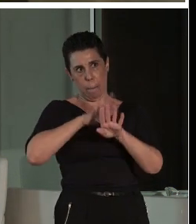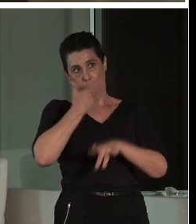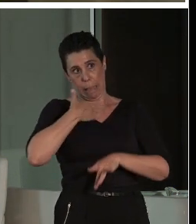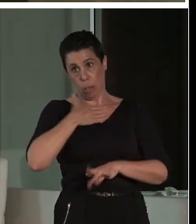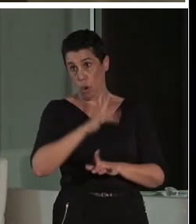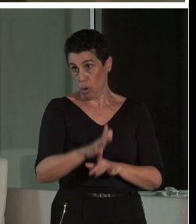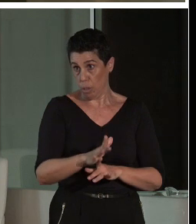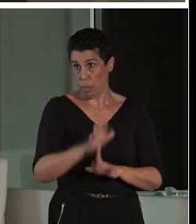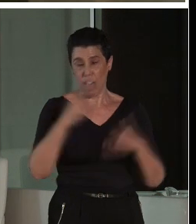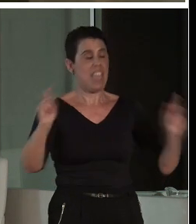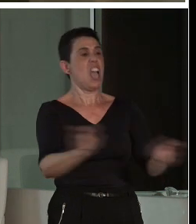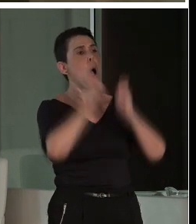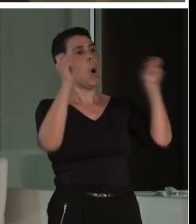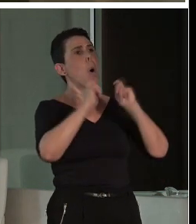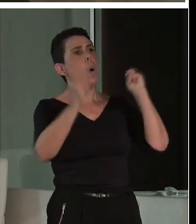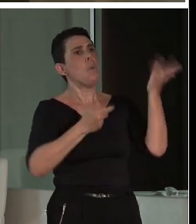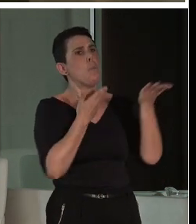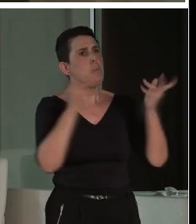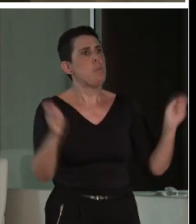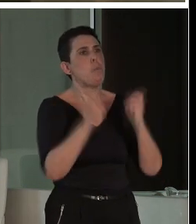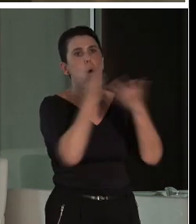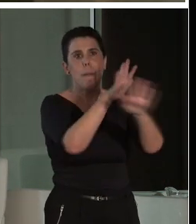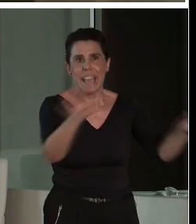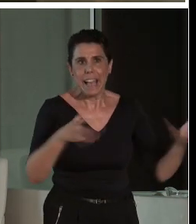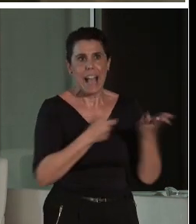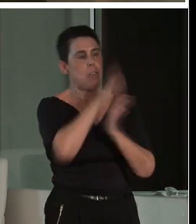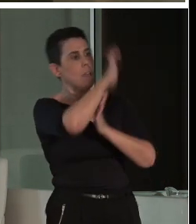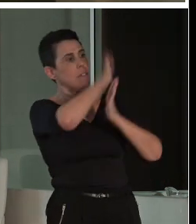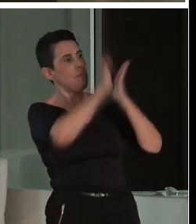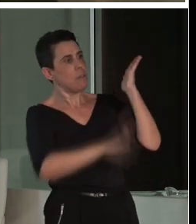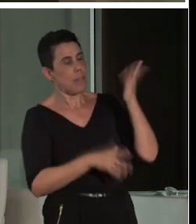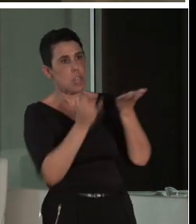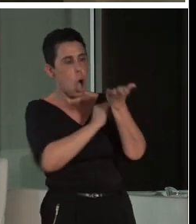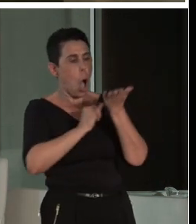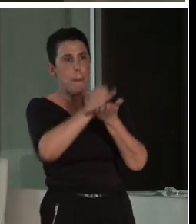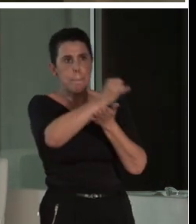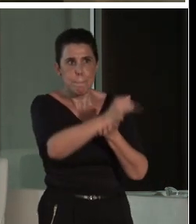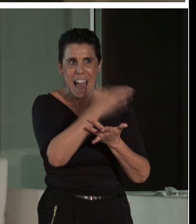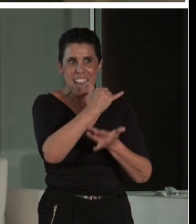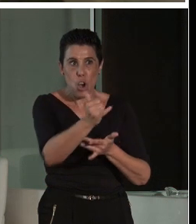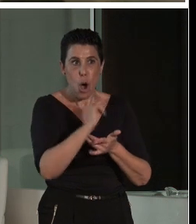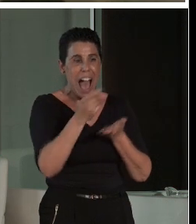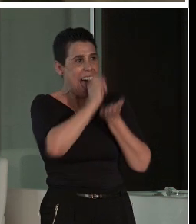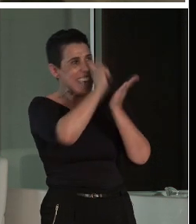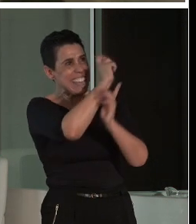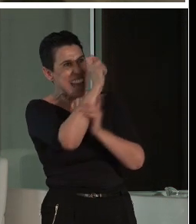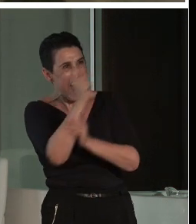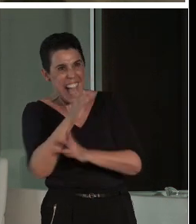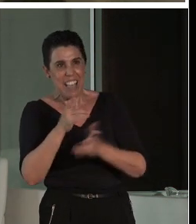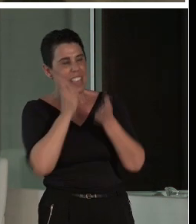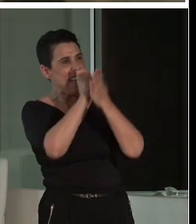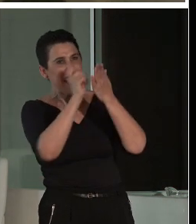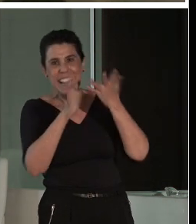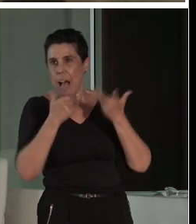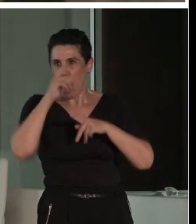Está publicado, no está publicado, tiene informes, tiene planimetría, hay grabados antiguos que nos hablen del sitio, hay ficheros